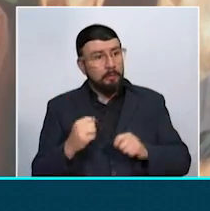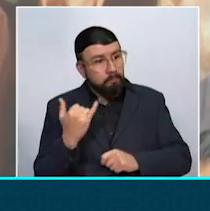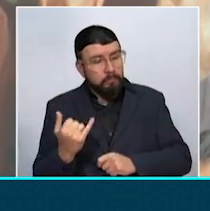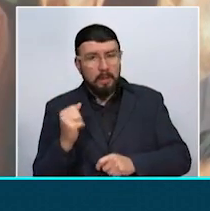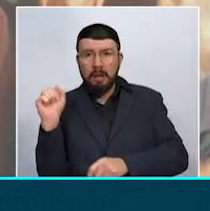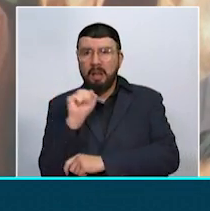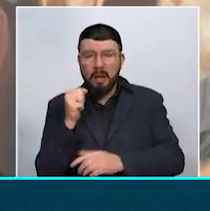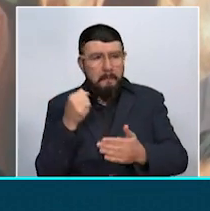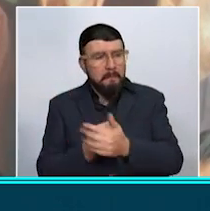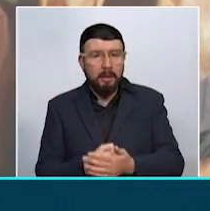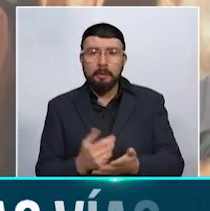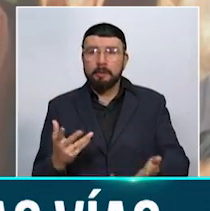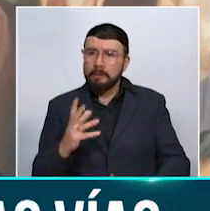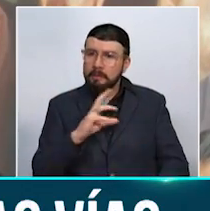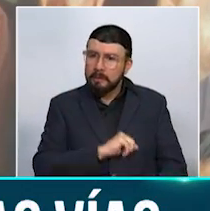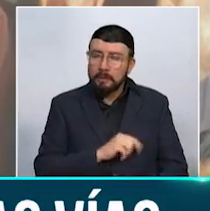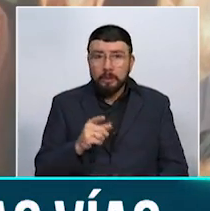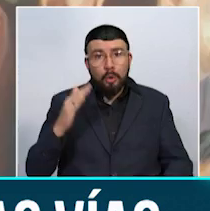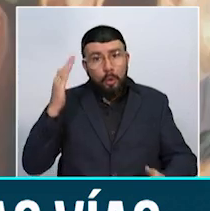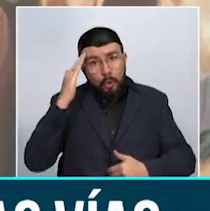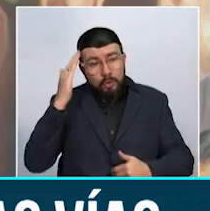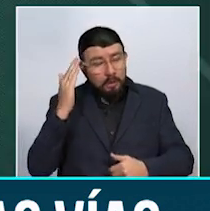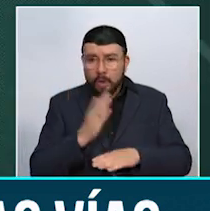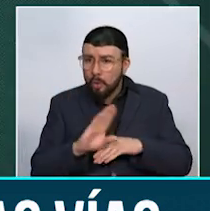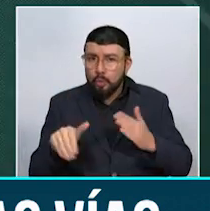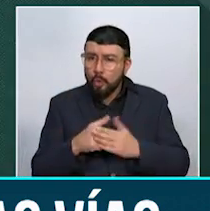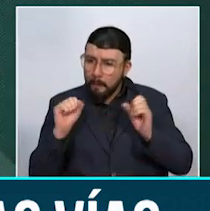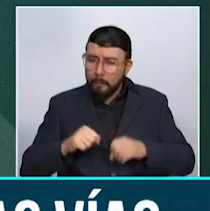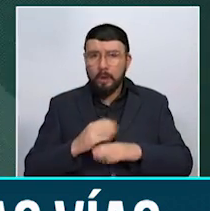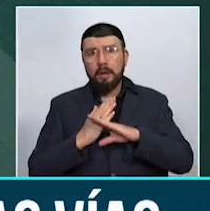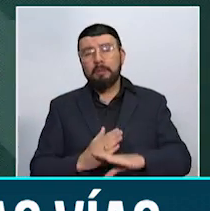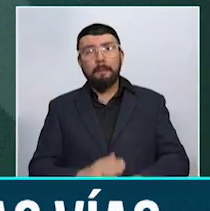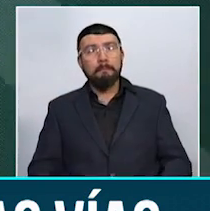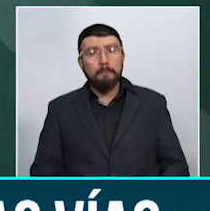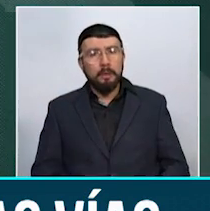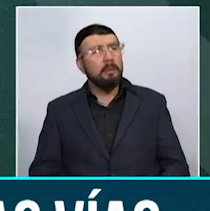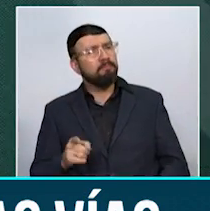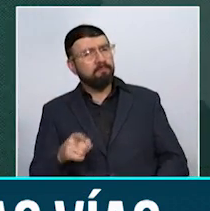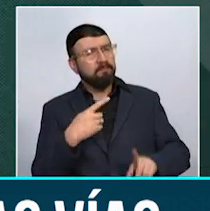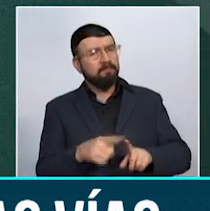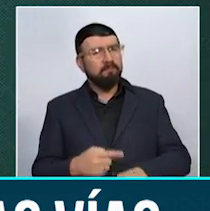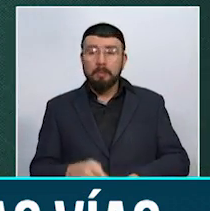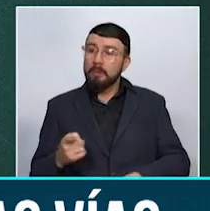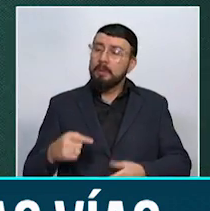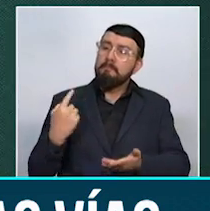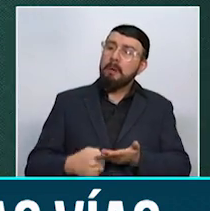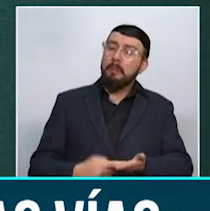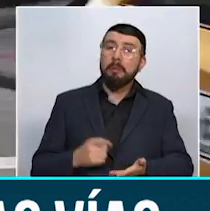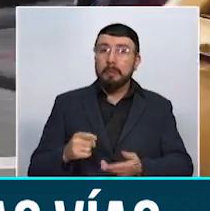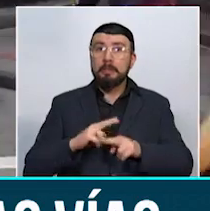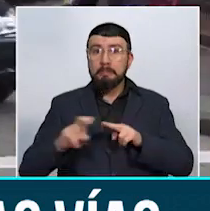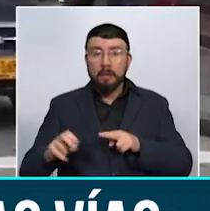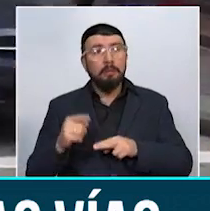lamentamos profundamente, donde somos conscientes que todo accidente se puede evitar. A propósito de estos accidentes fatales, se abrió el debate Manizales sobre los